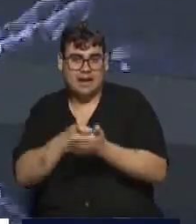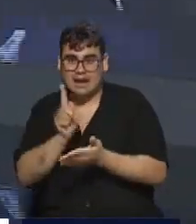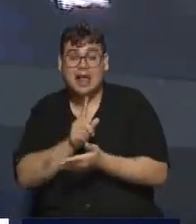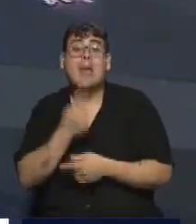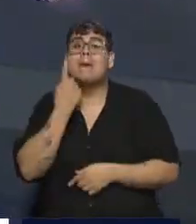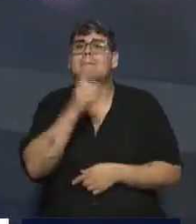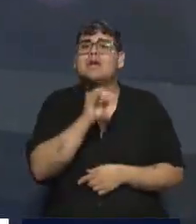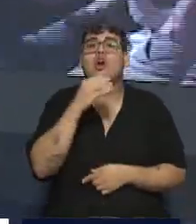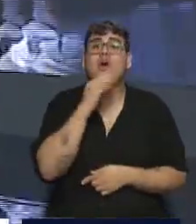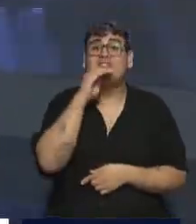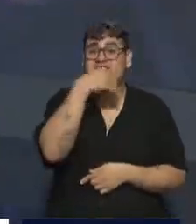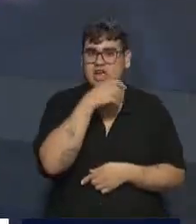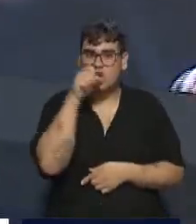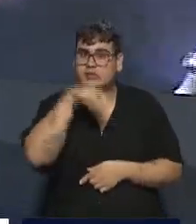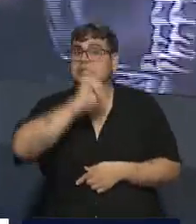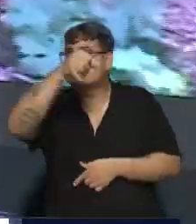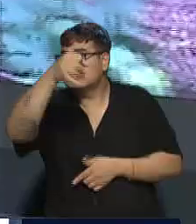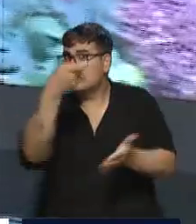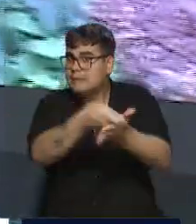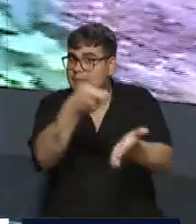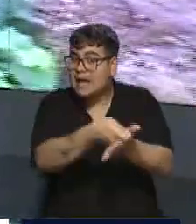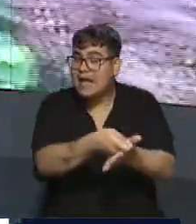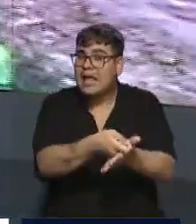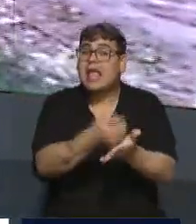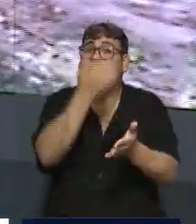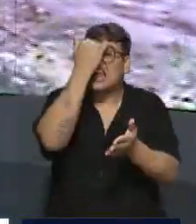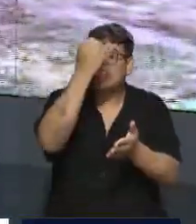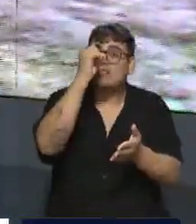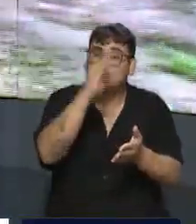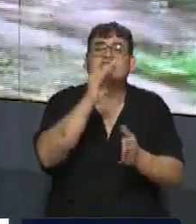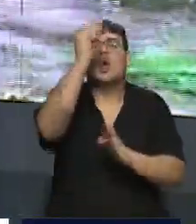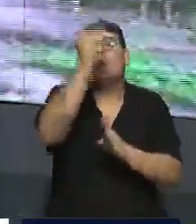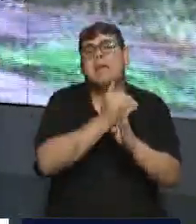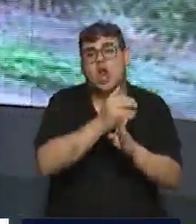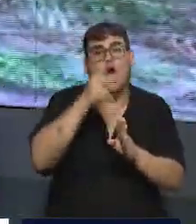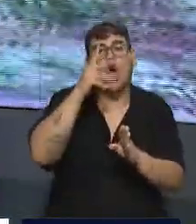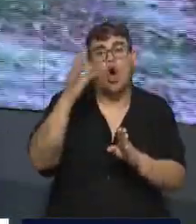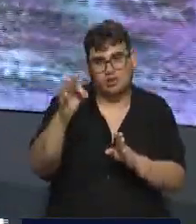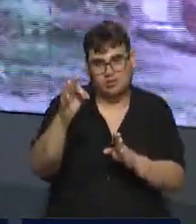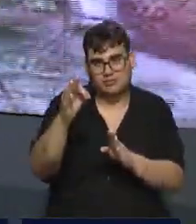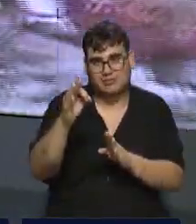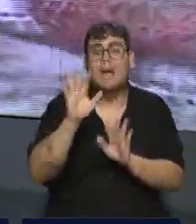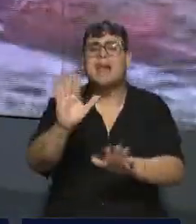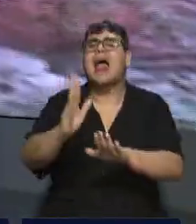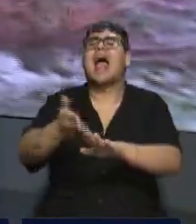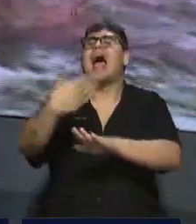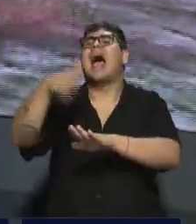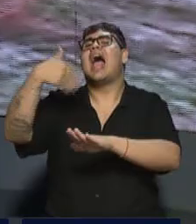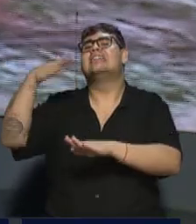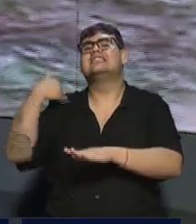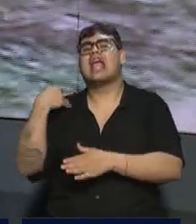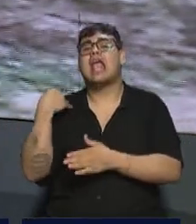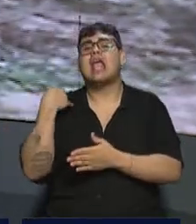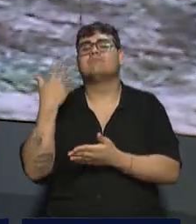industria madre, que del 15%, si bien baja el 8, es el 8. A ver, no pagaban retenciones. Claro, por una decisión de masa.